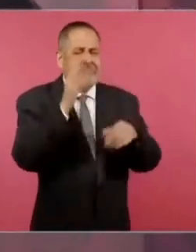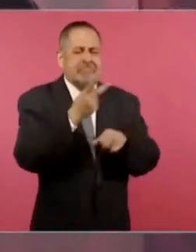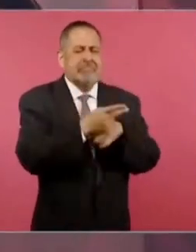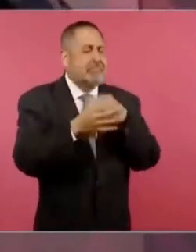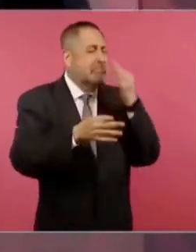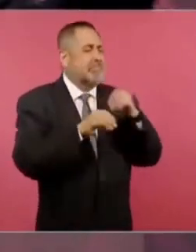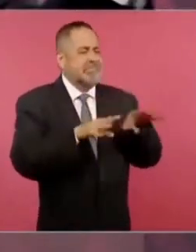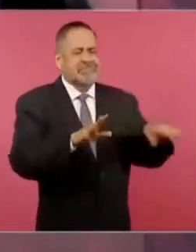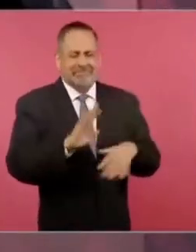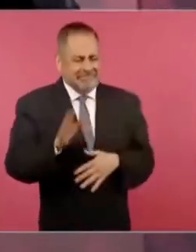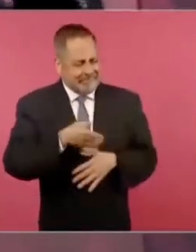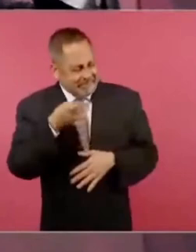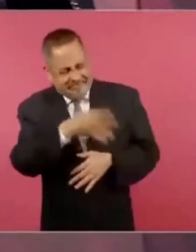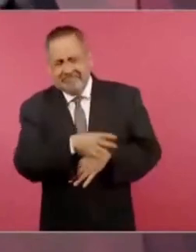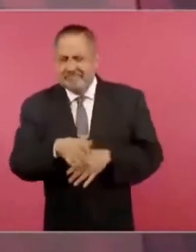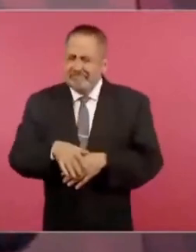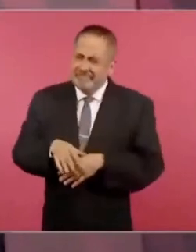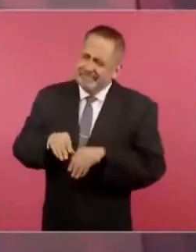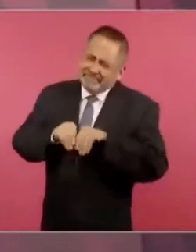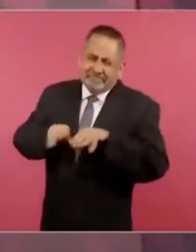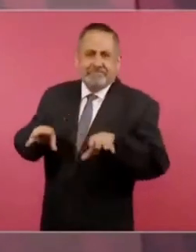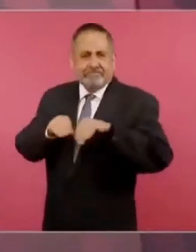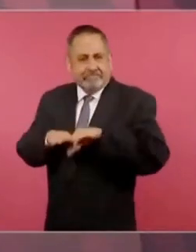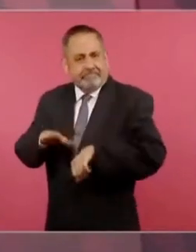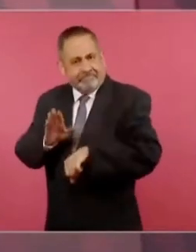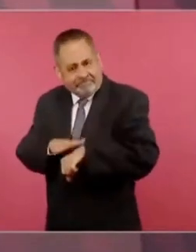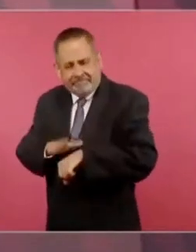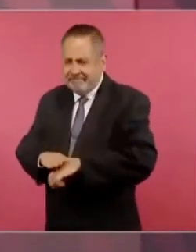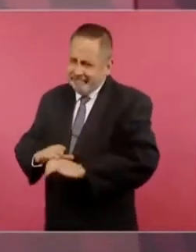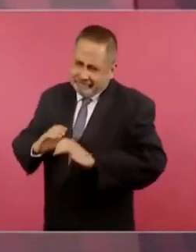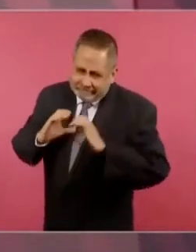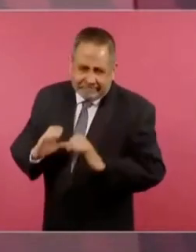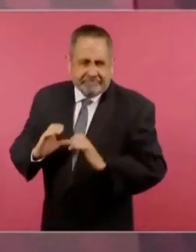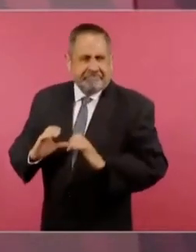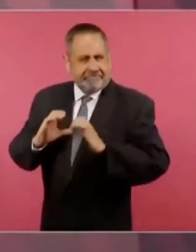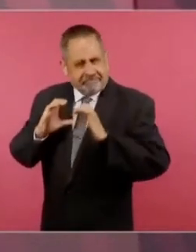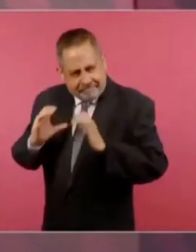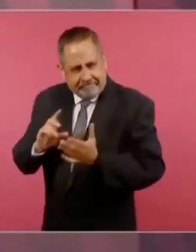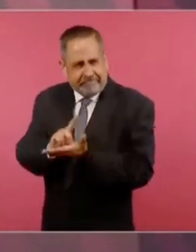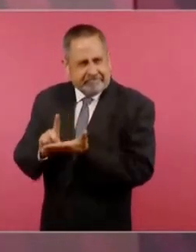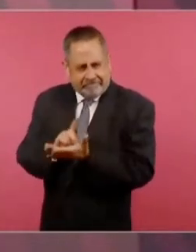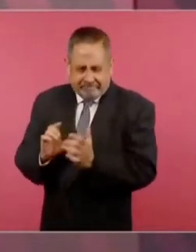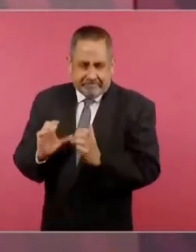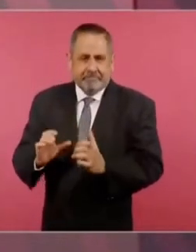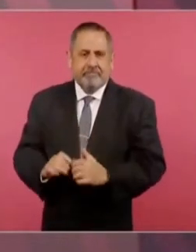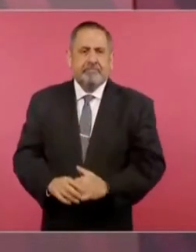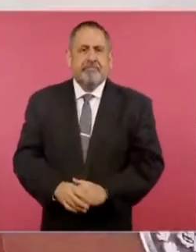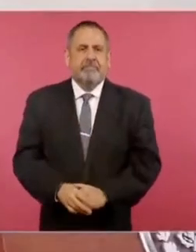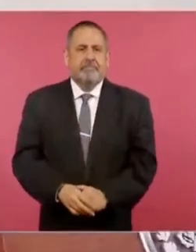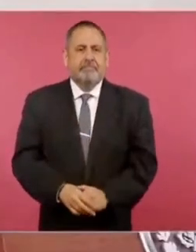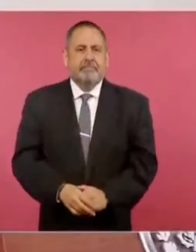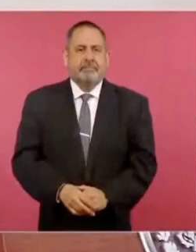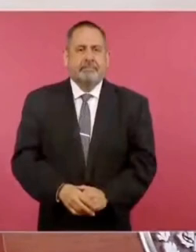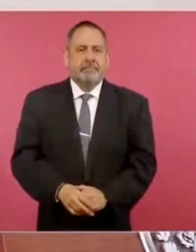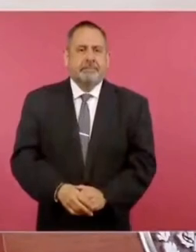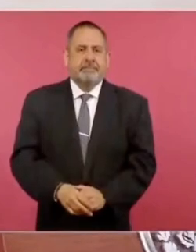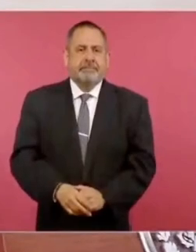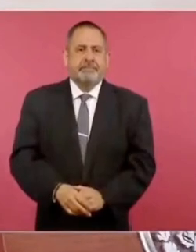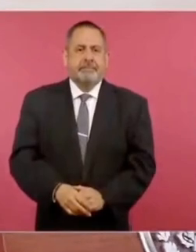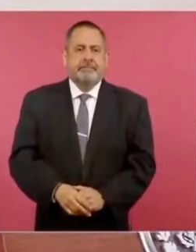claro,